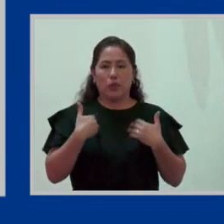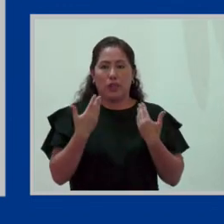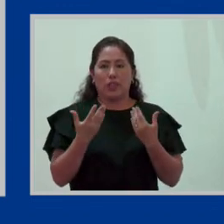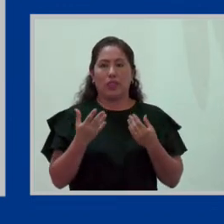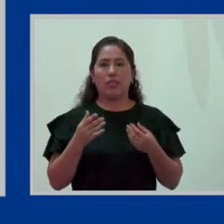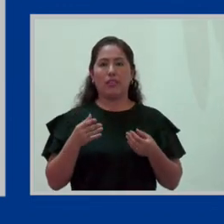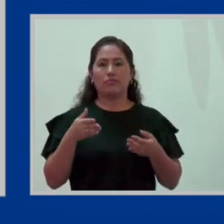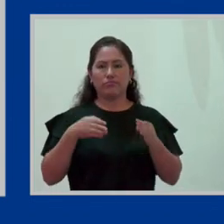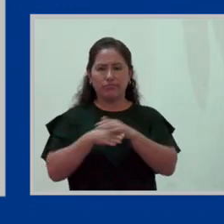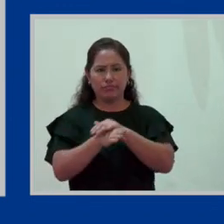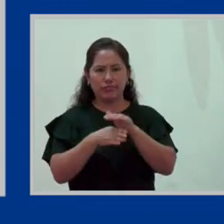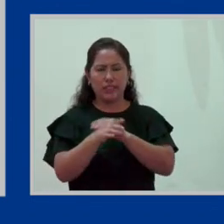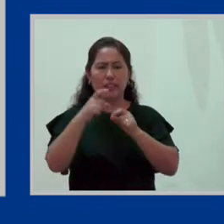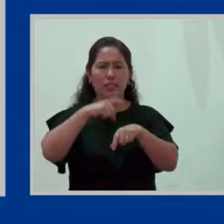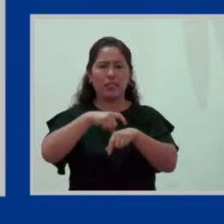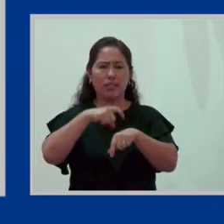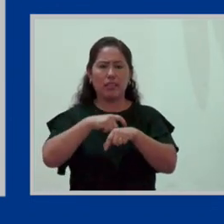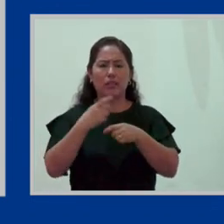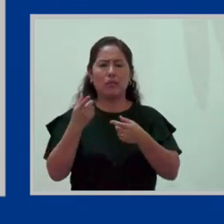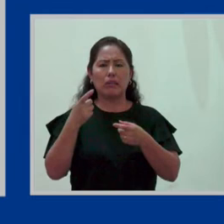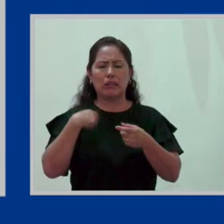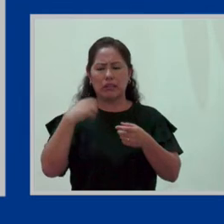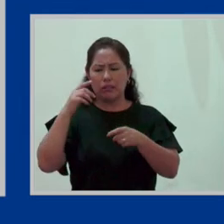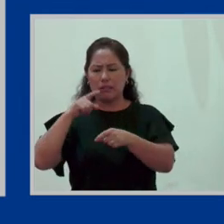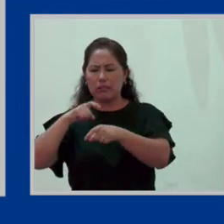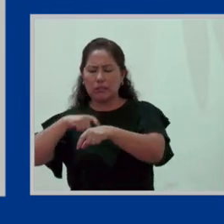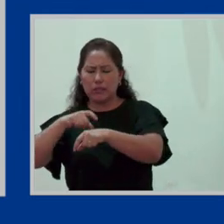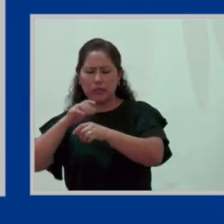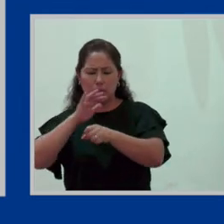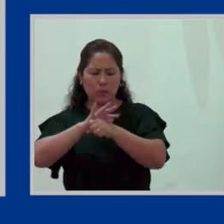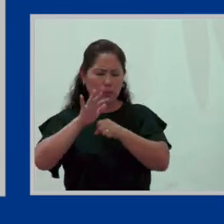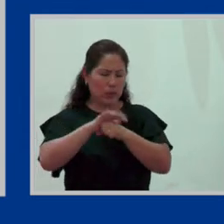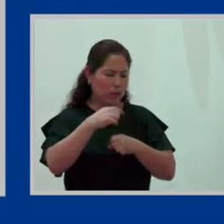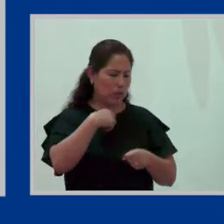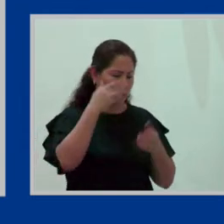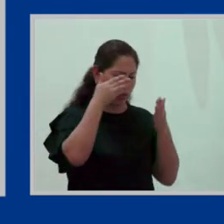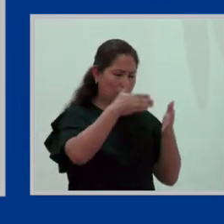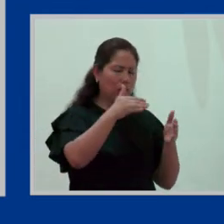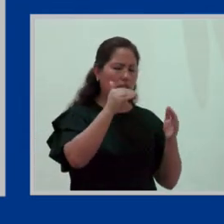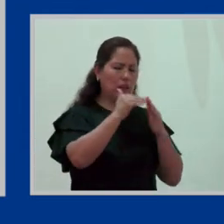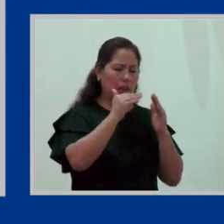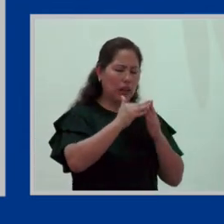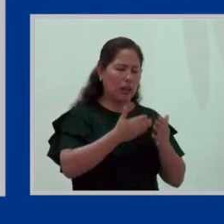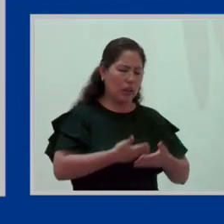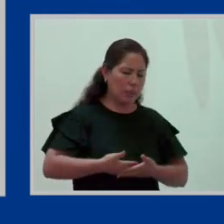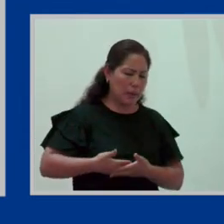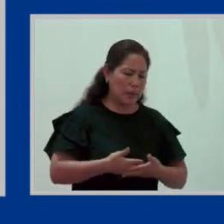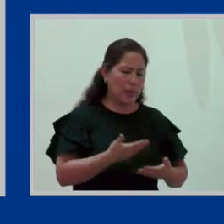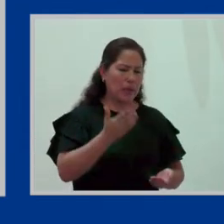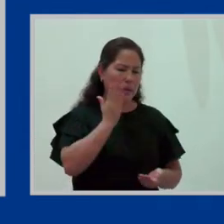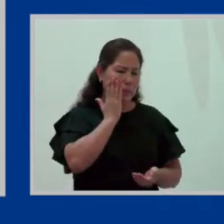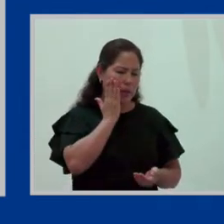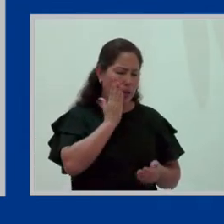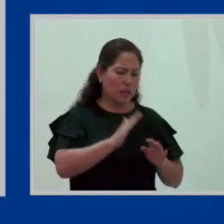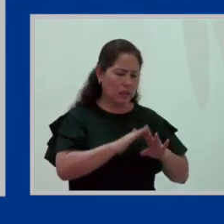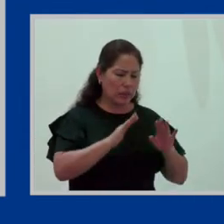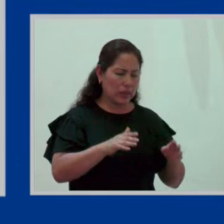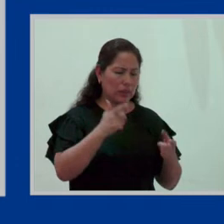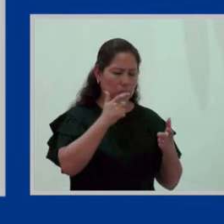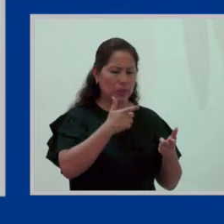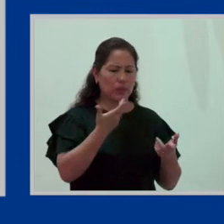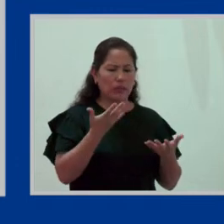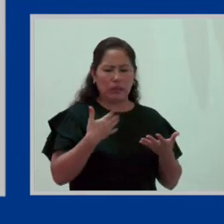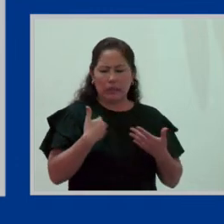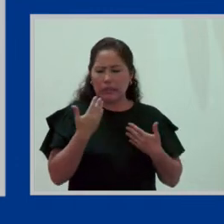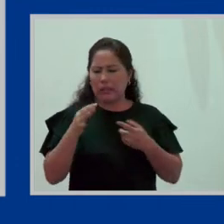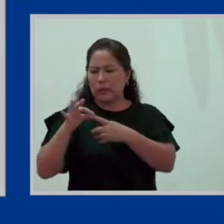el tema de tiempo, porque si se ocupan de los cuidados y de los quehaceres de sus bebés, si son madres de sus niños, ya no les queda